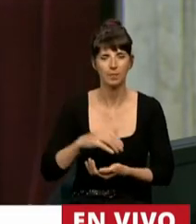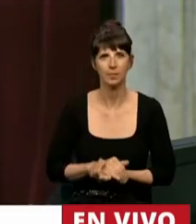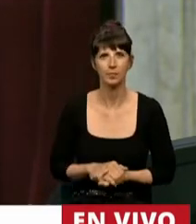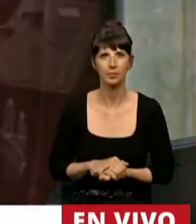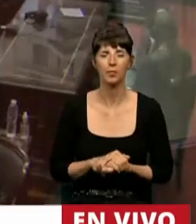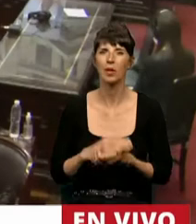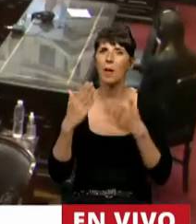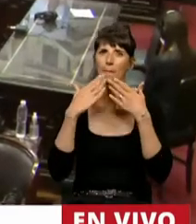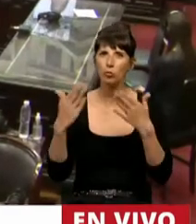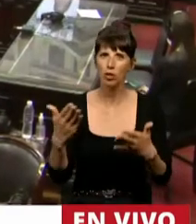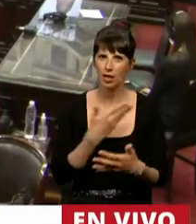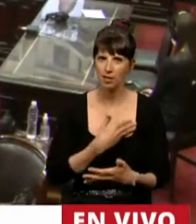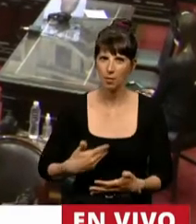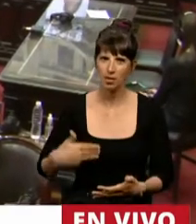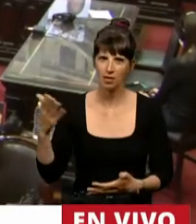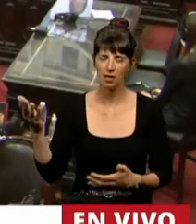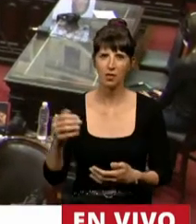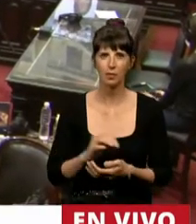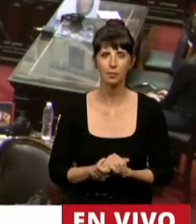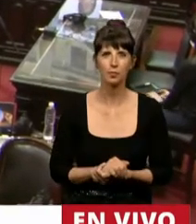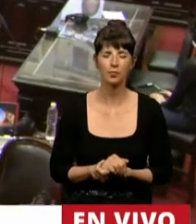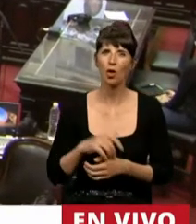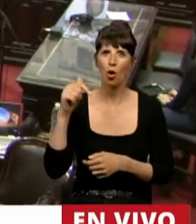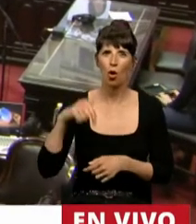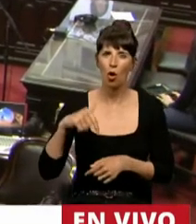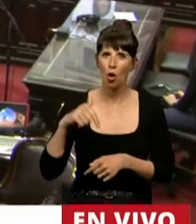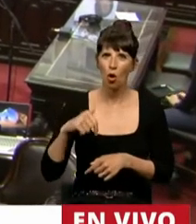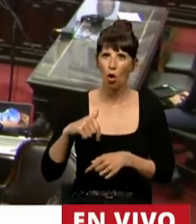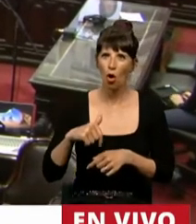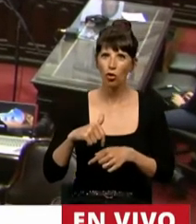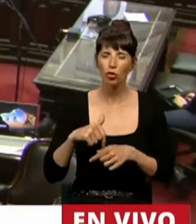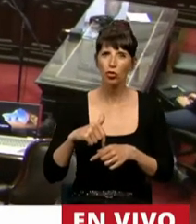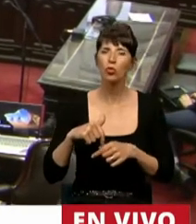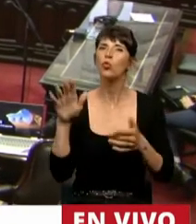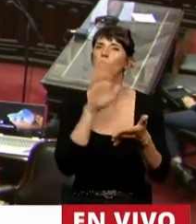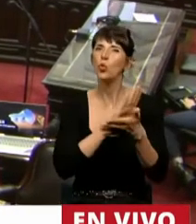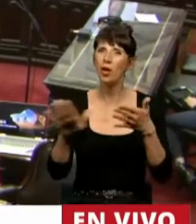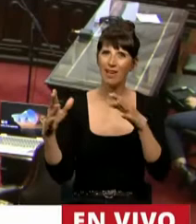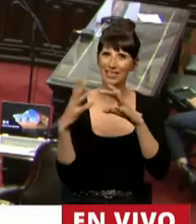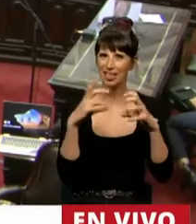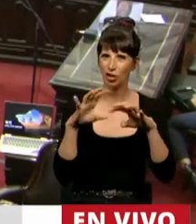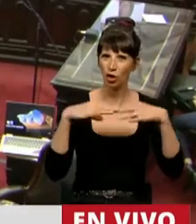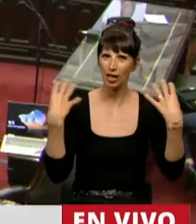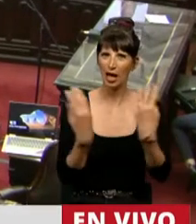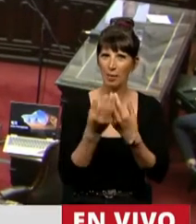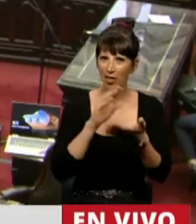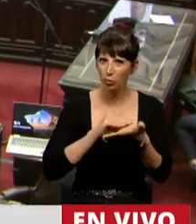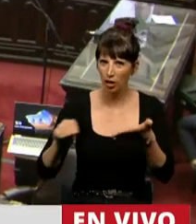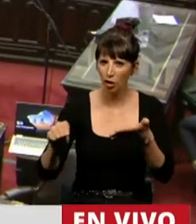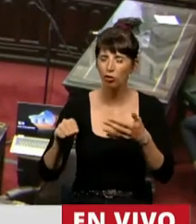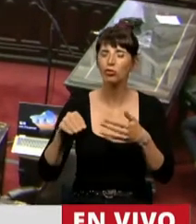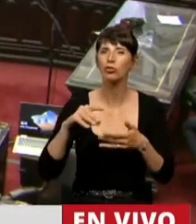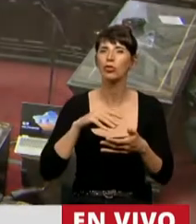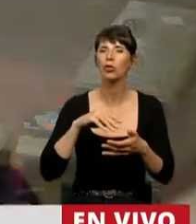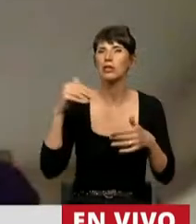Muchas gracias, señor Presidente. Hoy nos reunimos en esta nueva sesión en la Cámara de Diputados en una fecha que